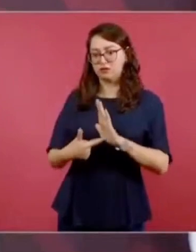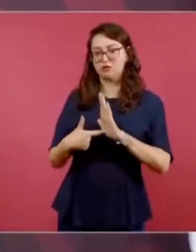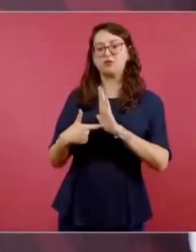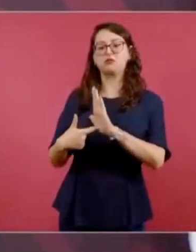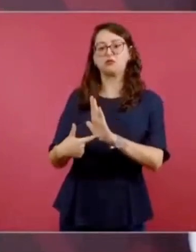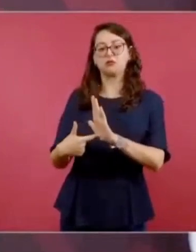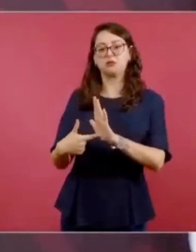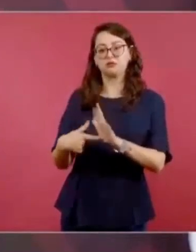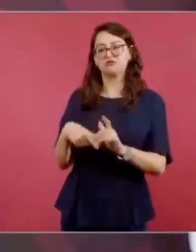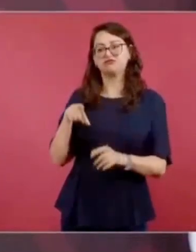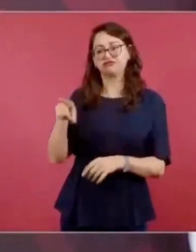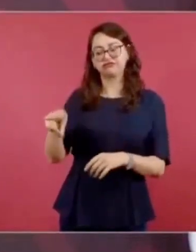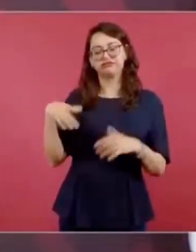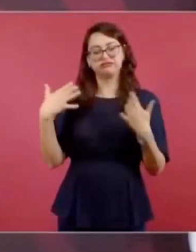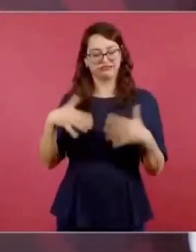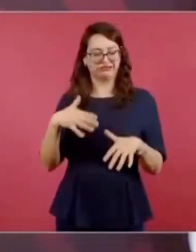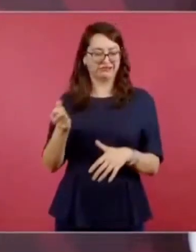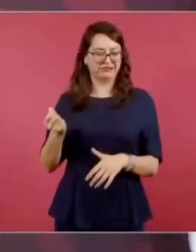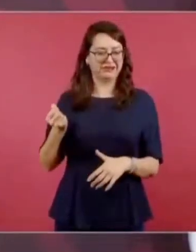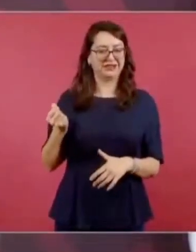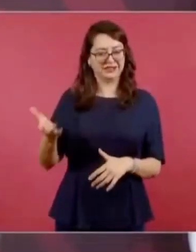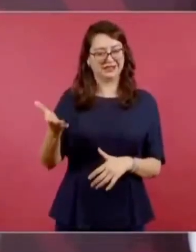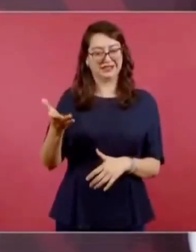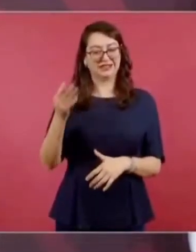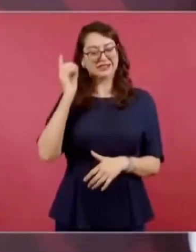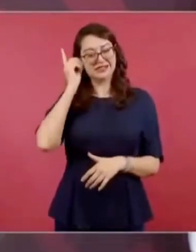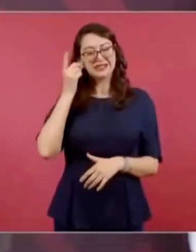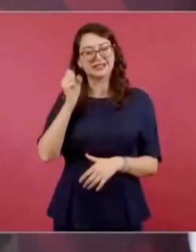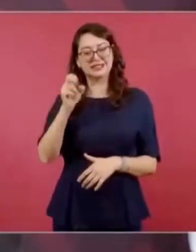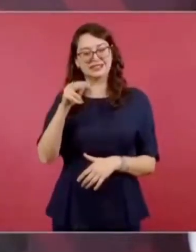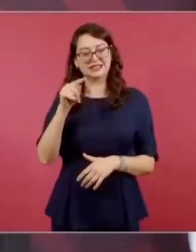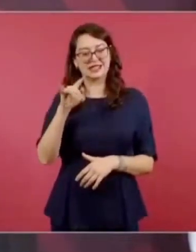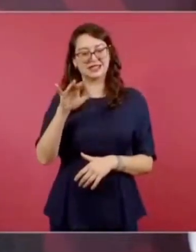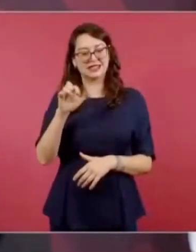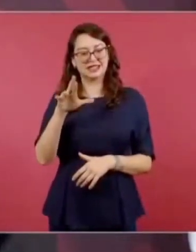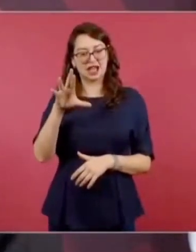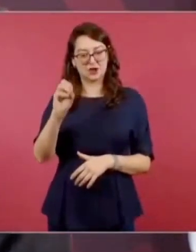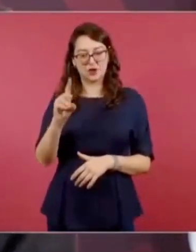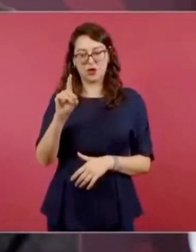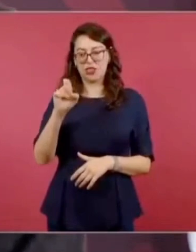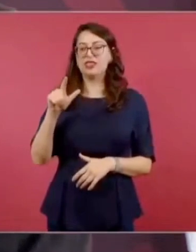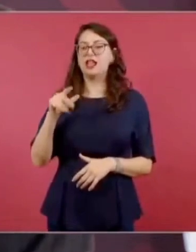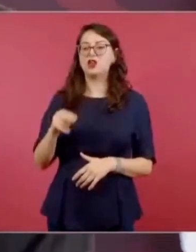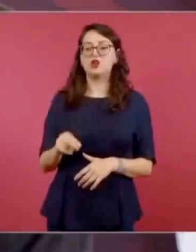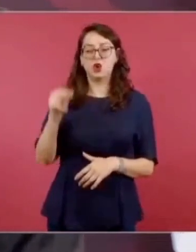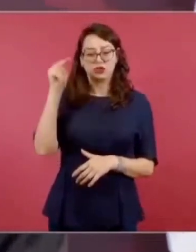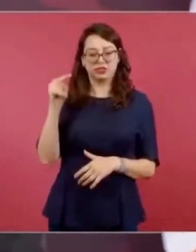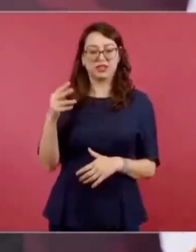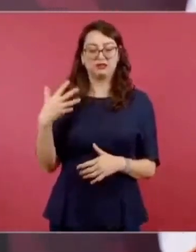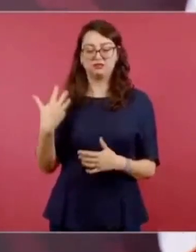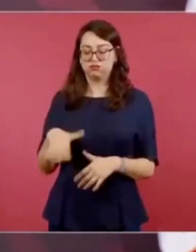el Centauro del Norte, de cómo gobernó Villa